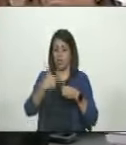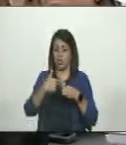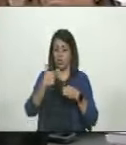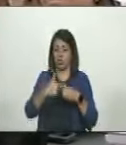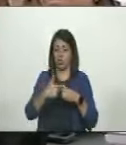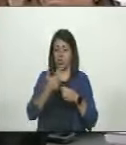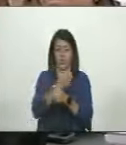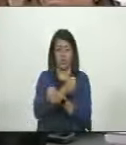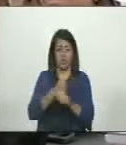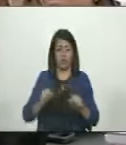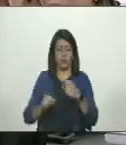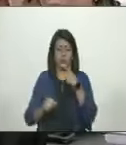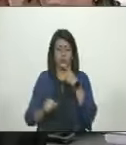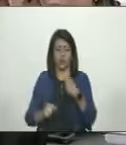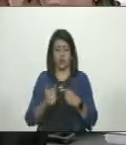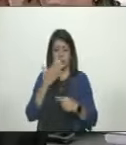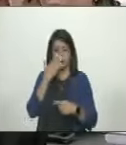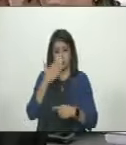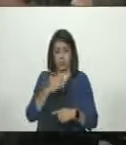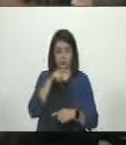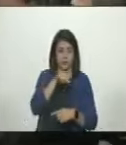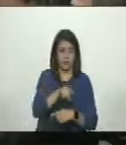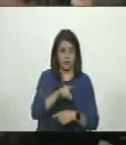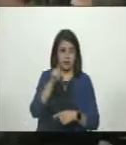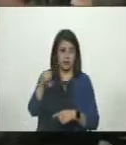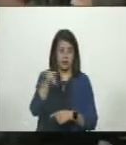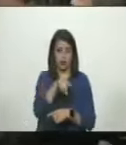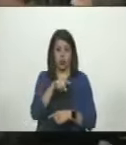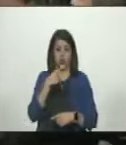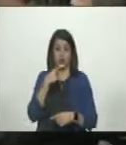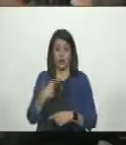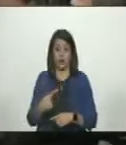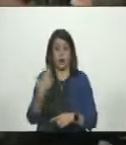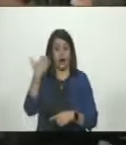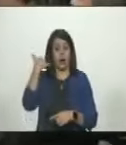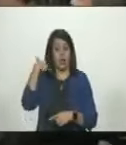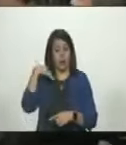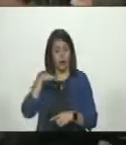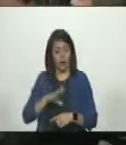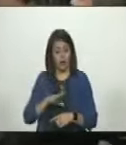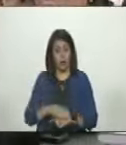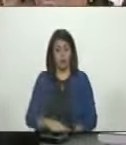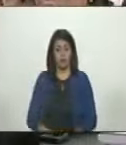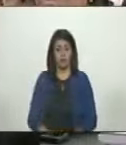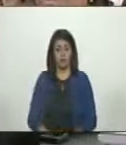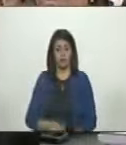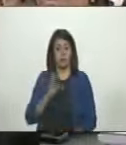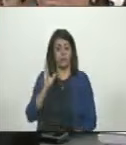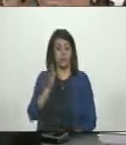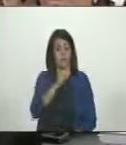es imposible decir si están subestimados o no. Yo les voy a decir que pese a que hay sanciones contra Rusia,